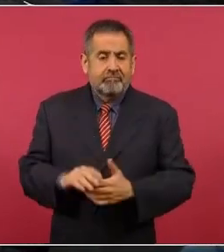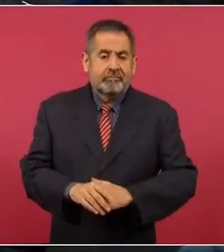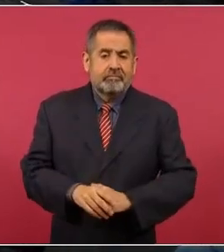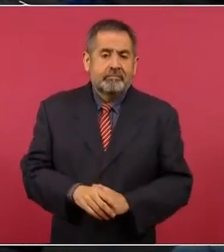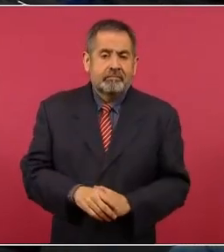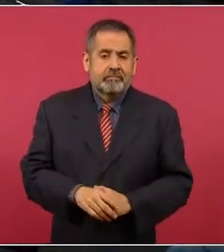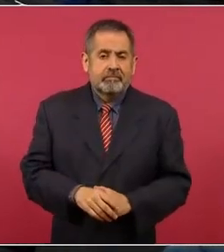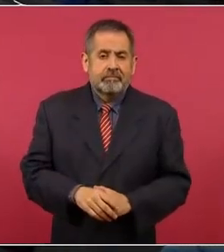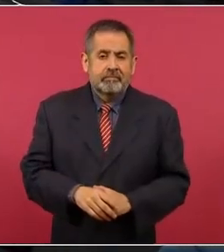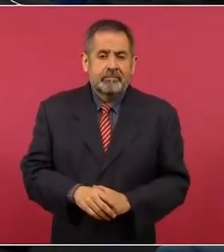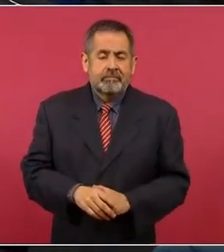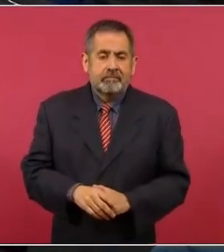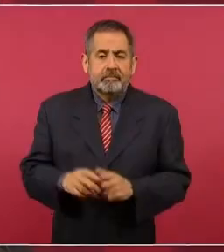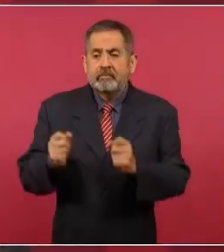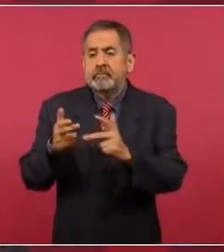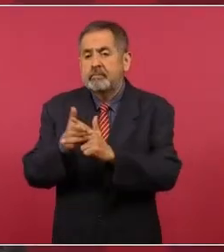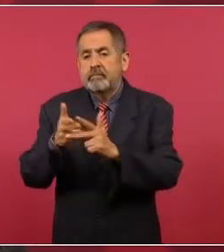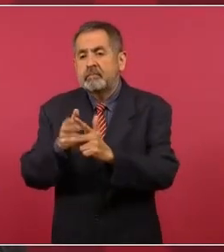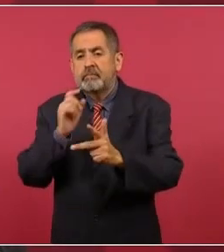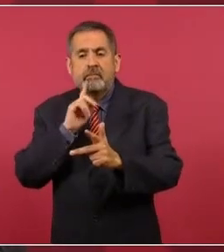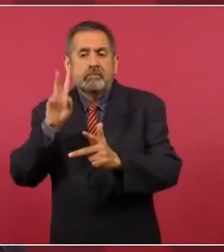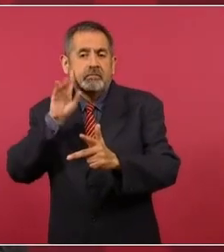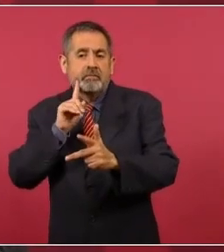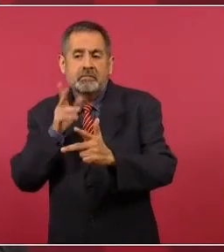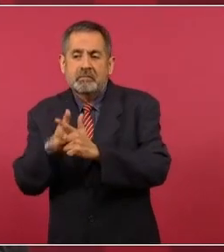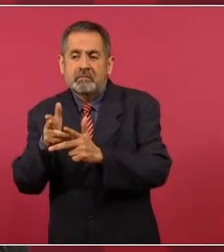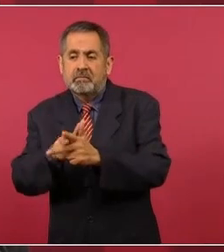la cifra de feminicidios,